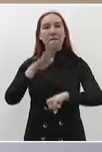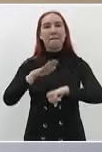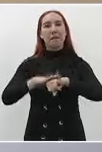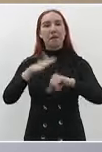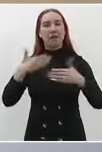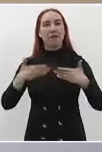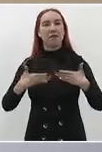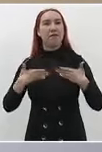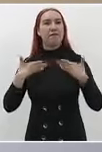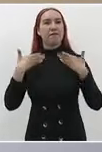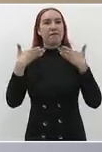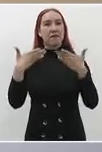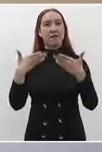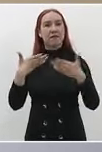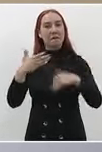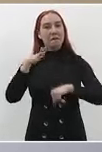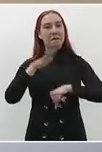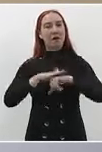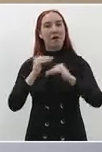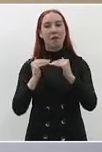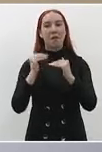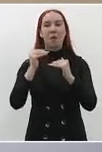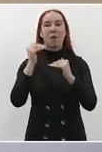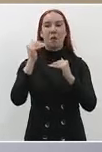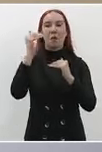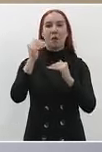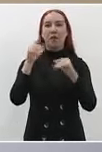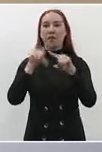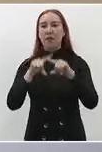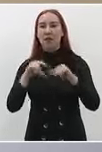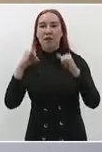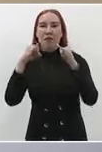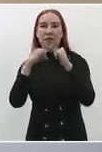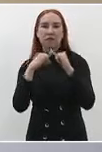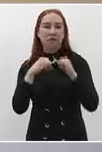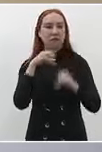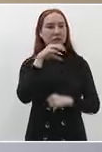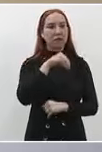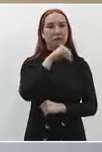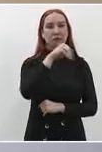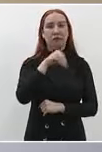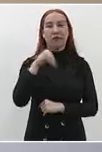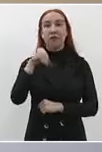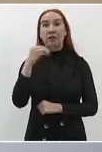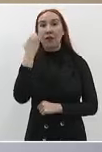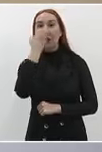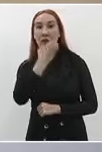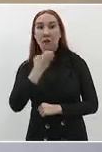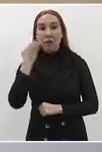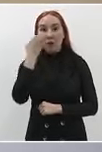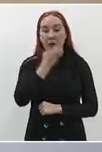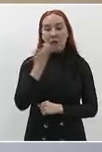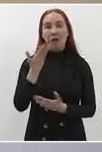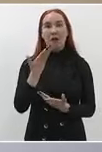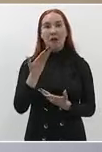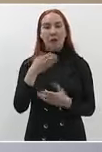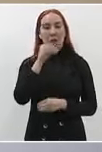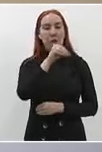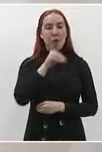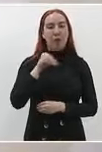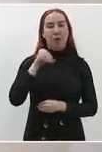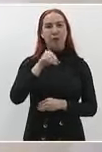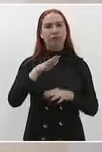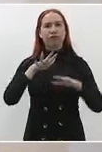ciudadana, las instituciones, nuestras comunidades y nuestras ciudades, a quienes aún